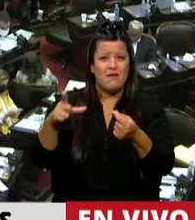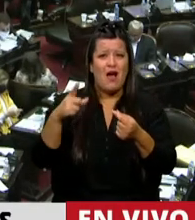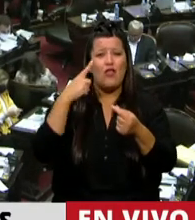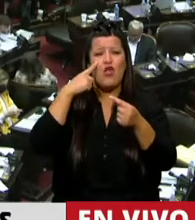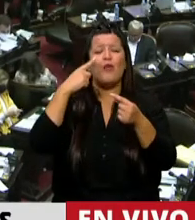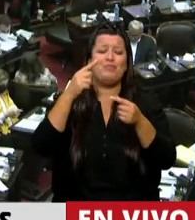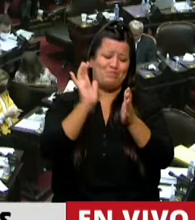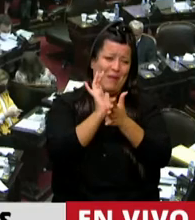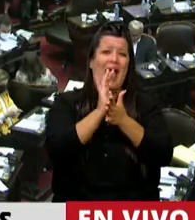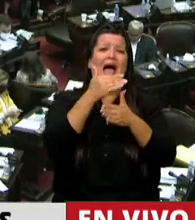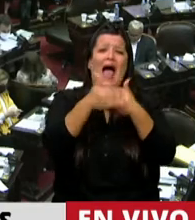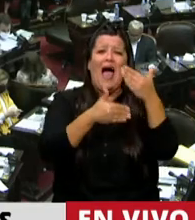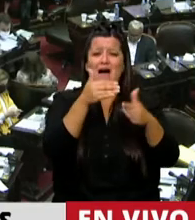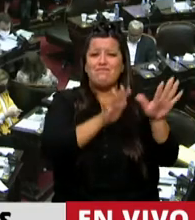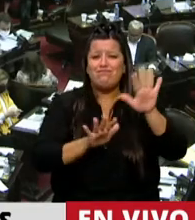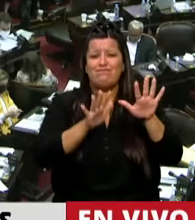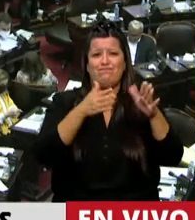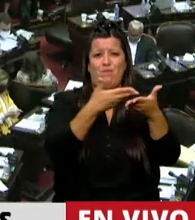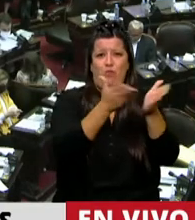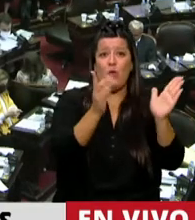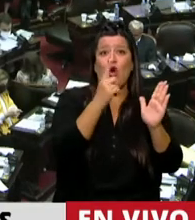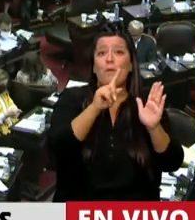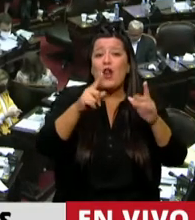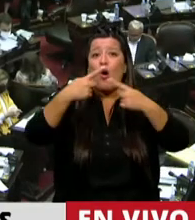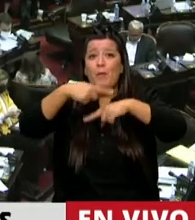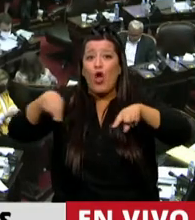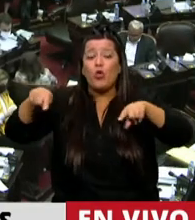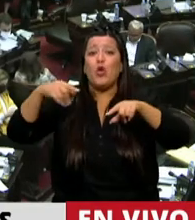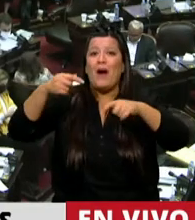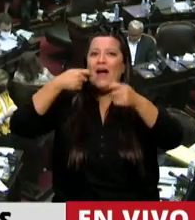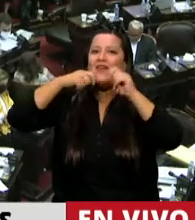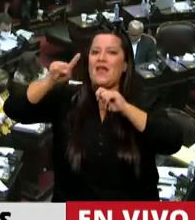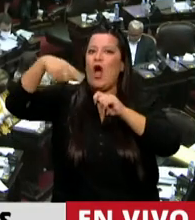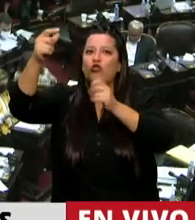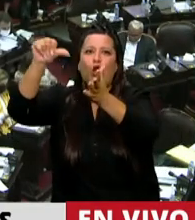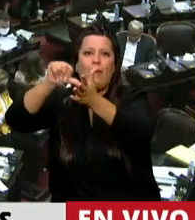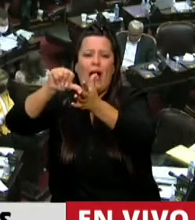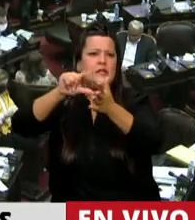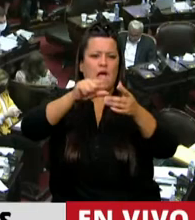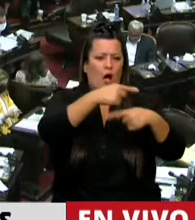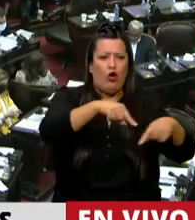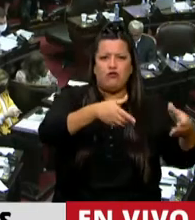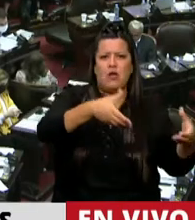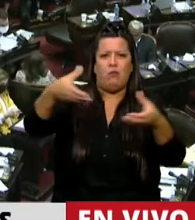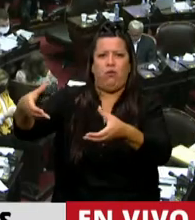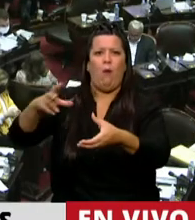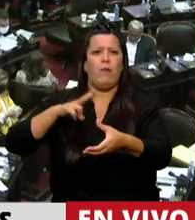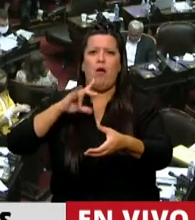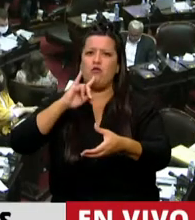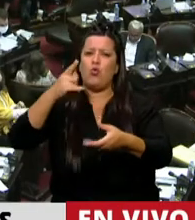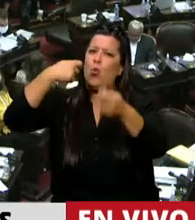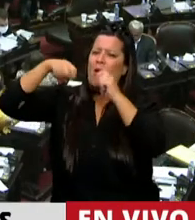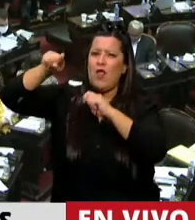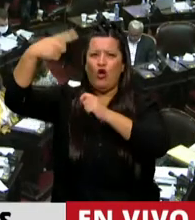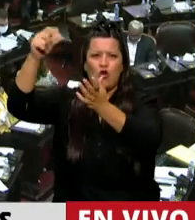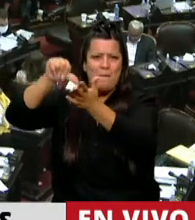instituciones públicas, pero en el momento de llegar a un producto comercializable se entrega a manos privadas. Y esto lo